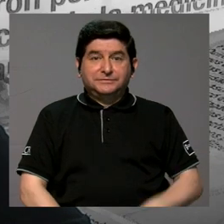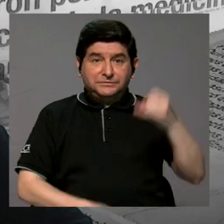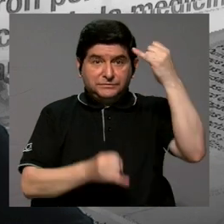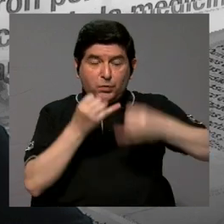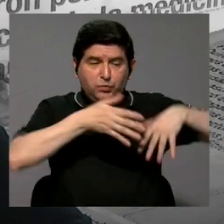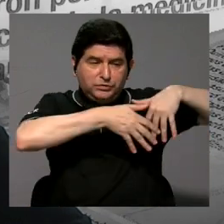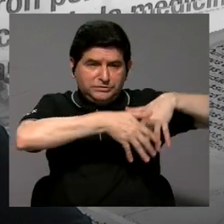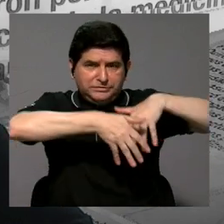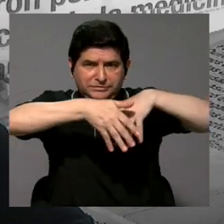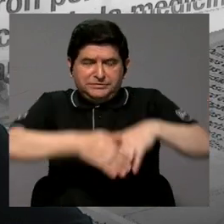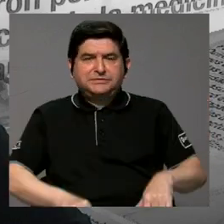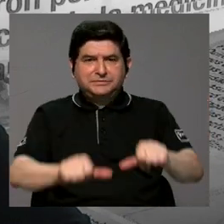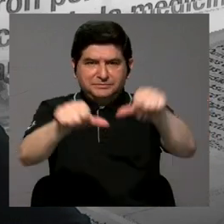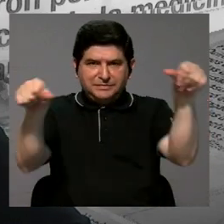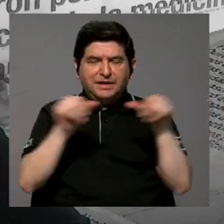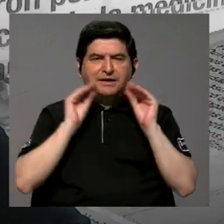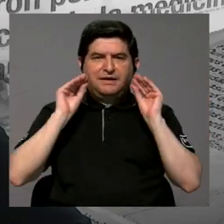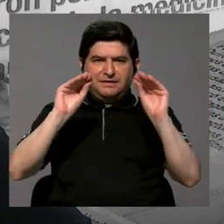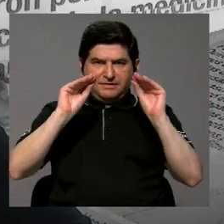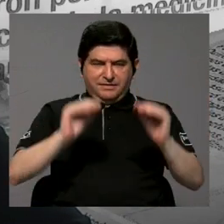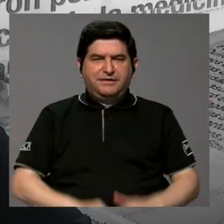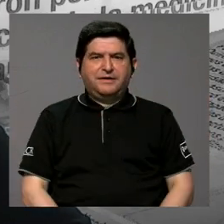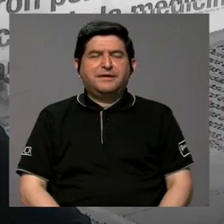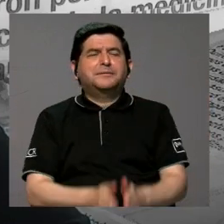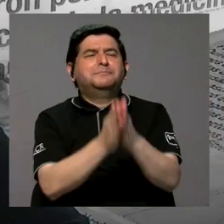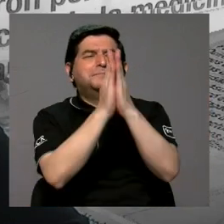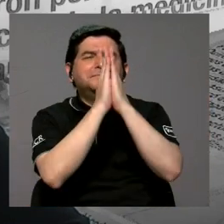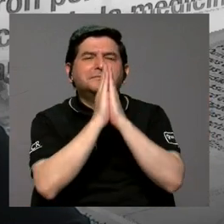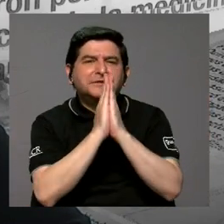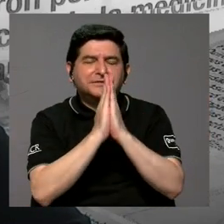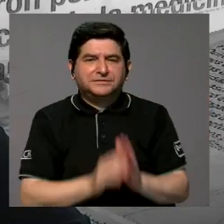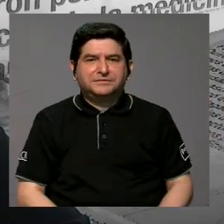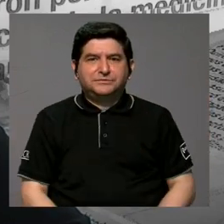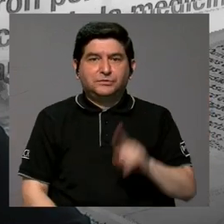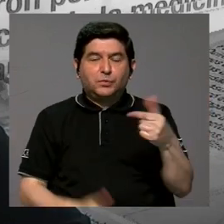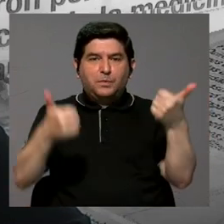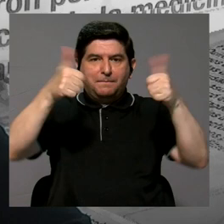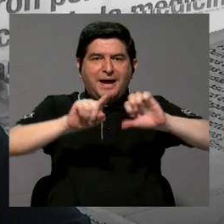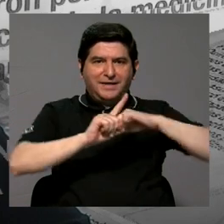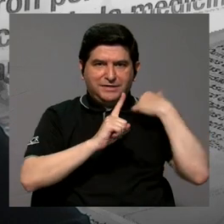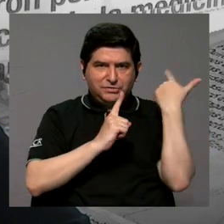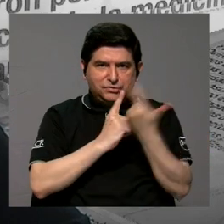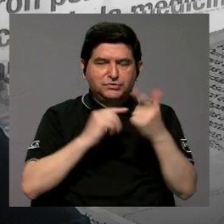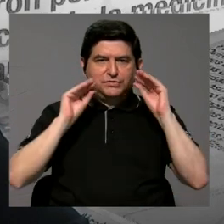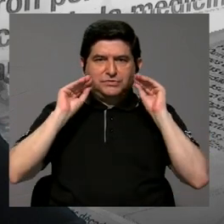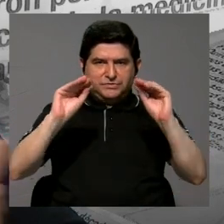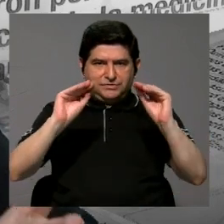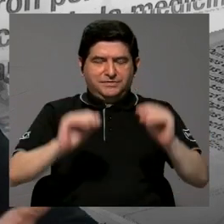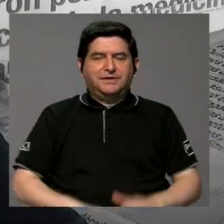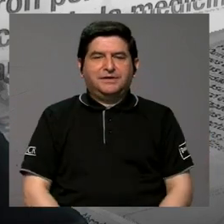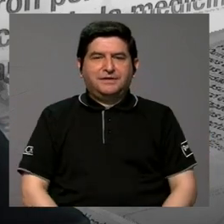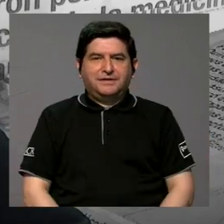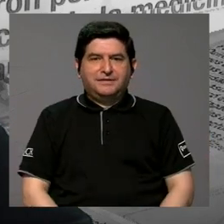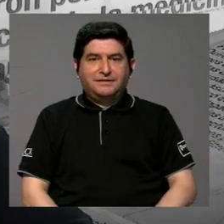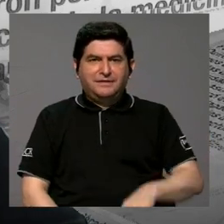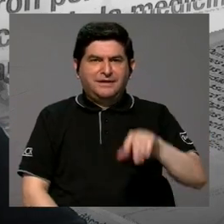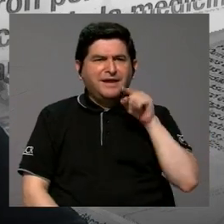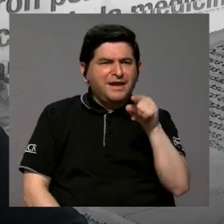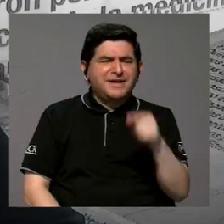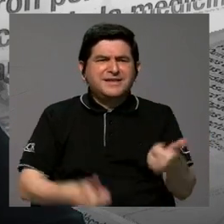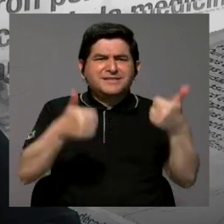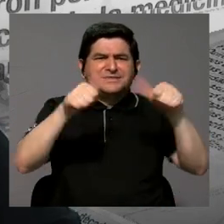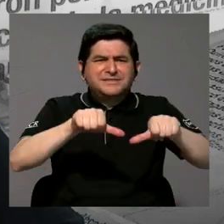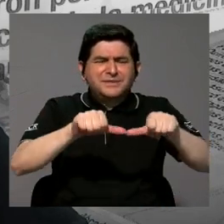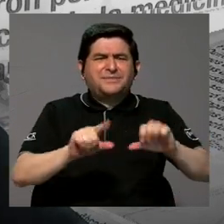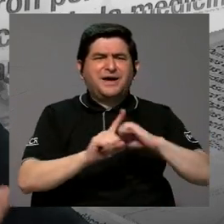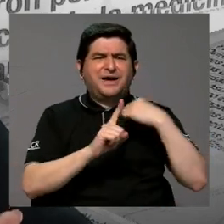última marcha del sector educativo hizo un llamado a un pacto social por la educación. ¿Cómo debe ser ese